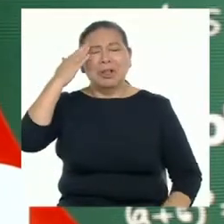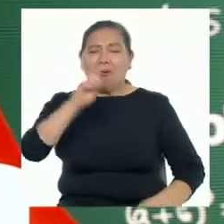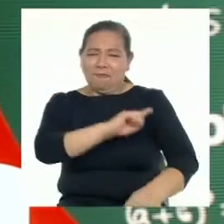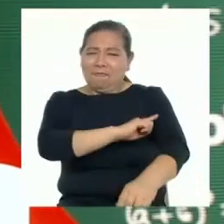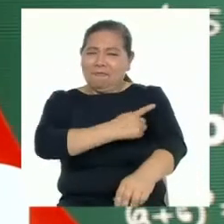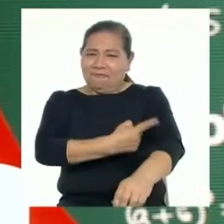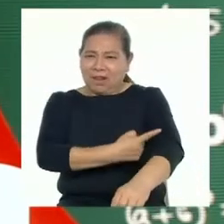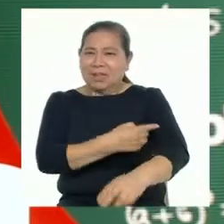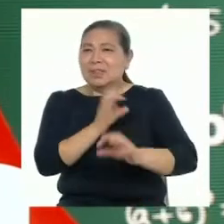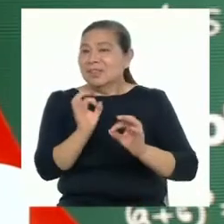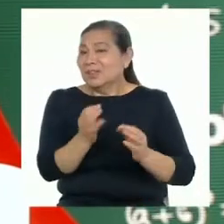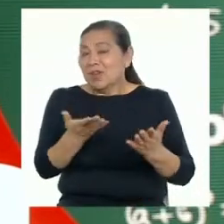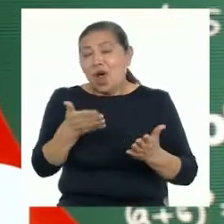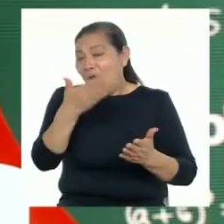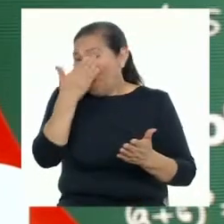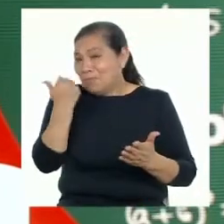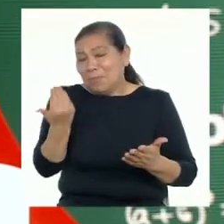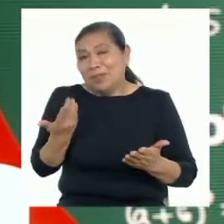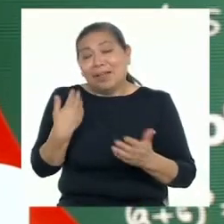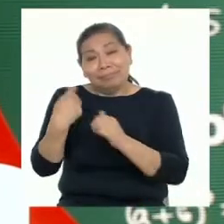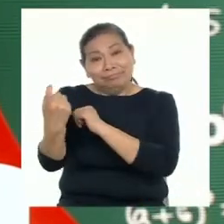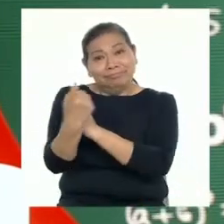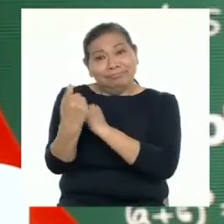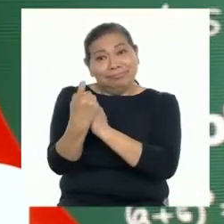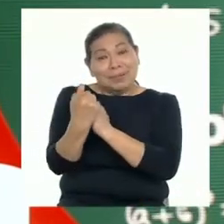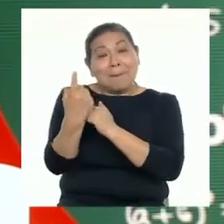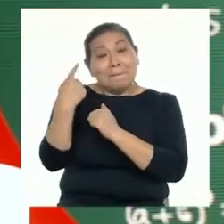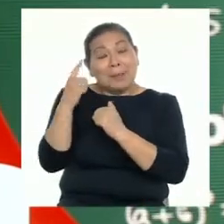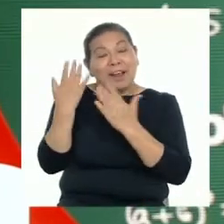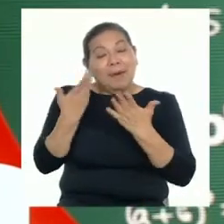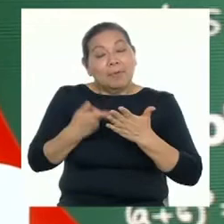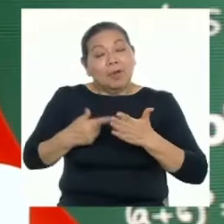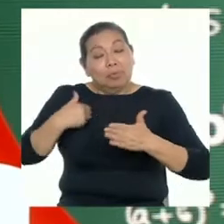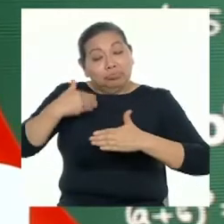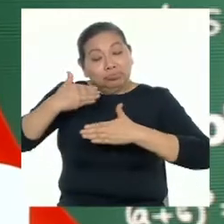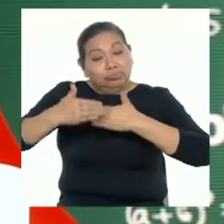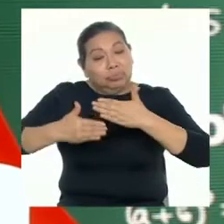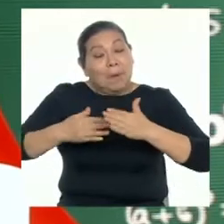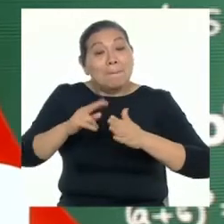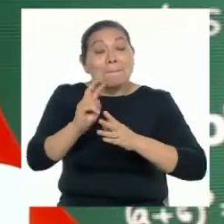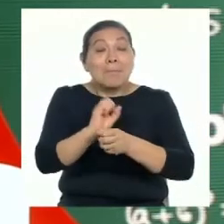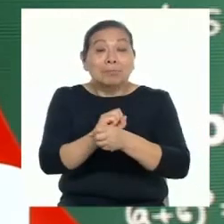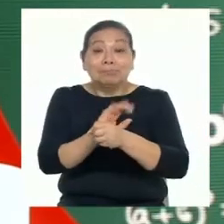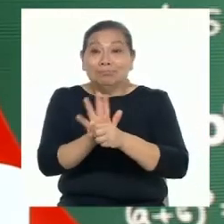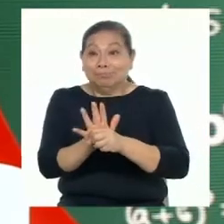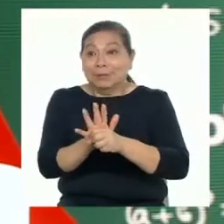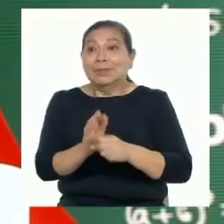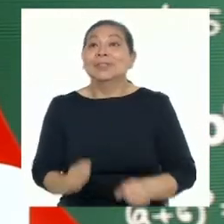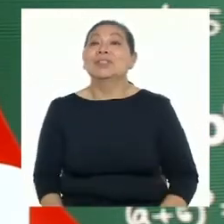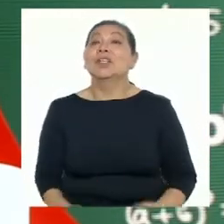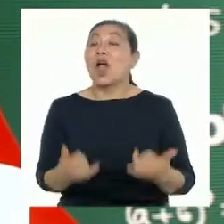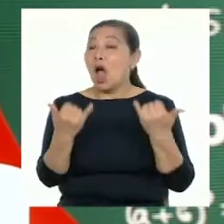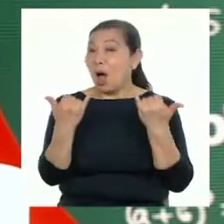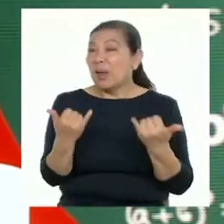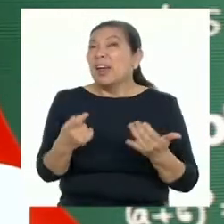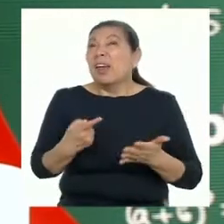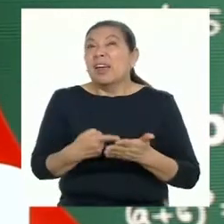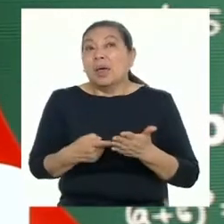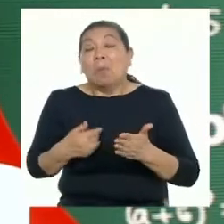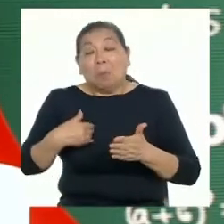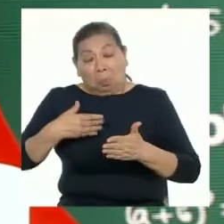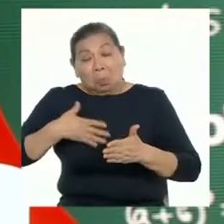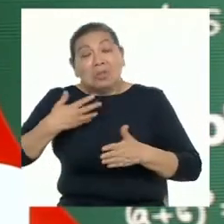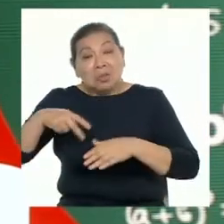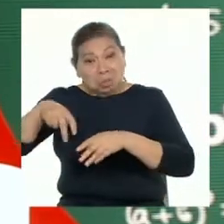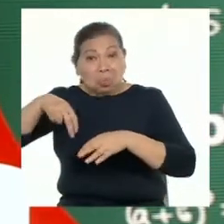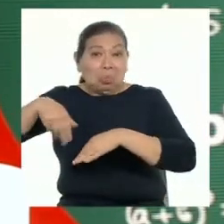fortalecidos si no olvidamos las lecciones aprendidas para detener el avance del virus del COVID-19. Ahora que podemos salir a